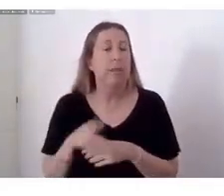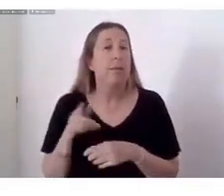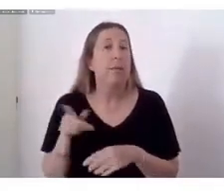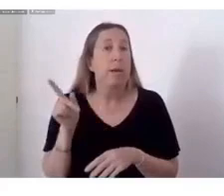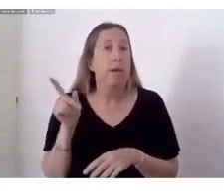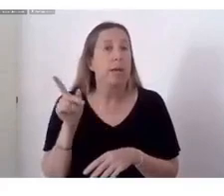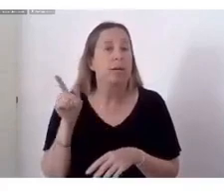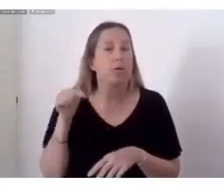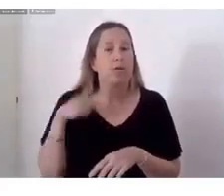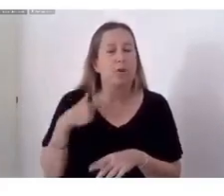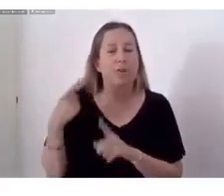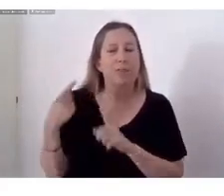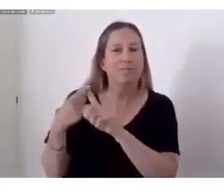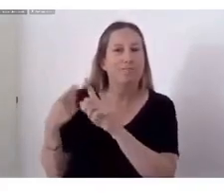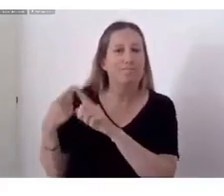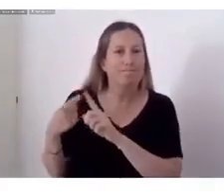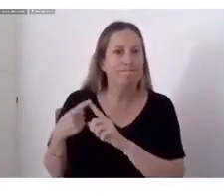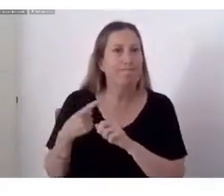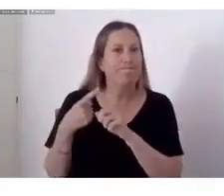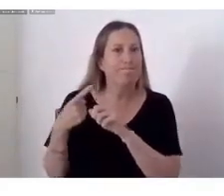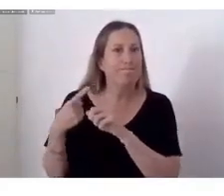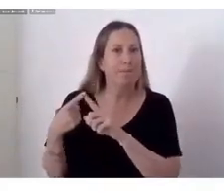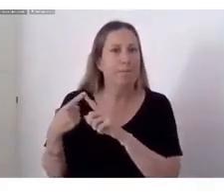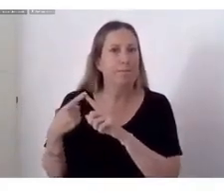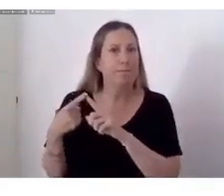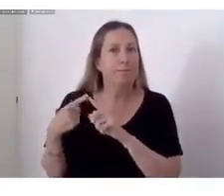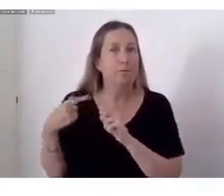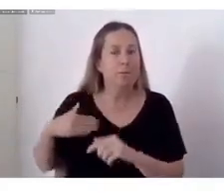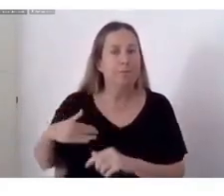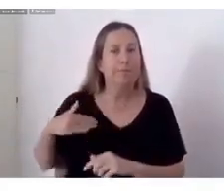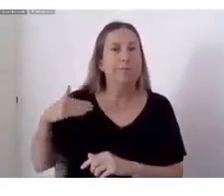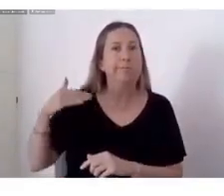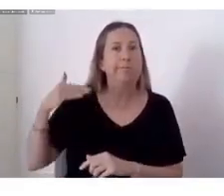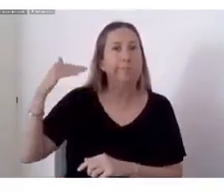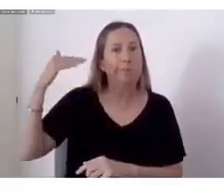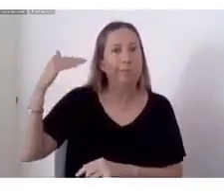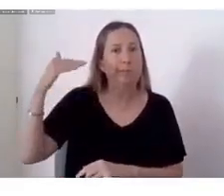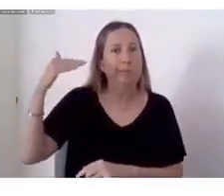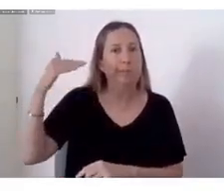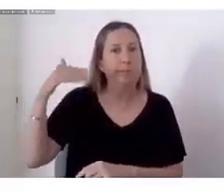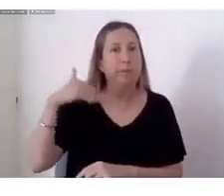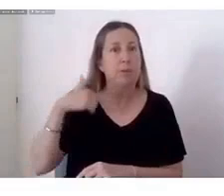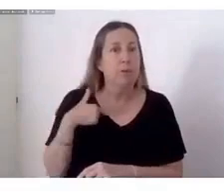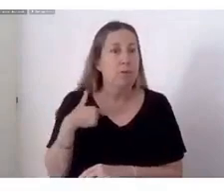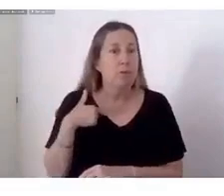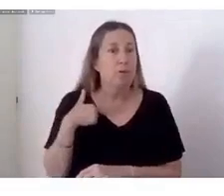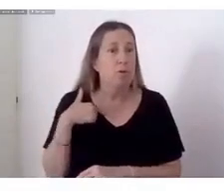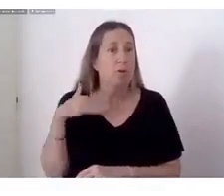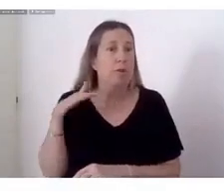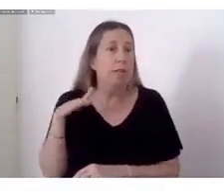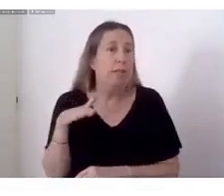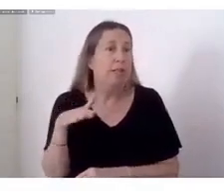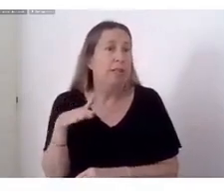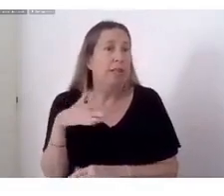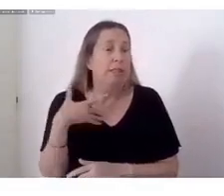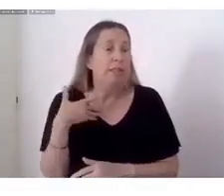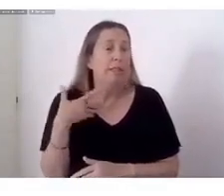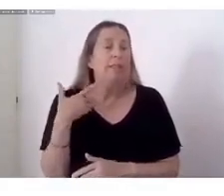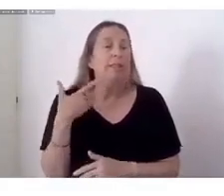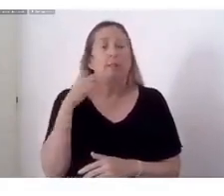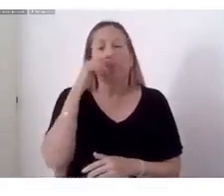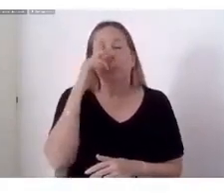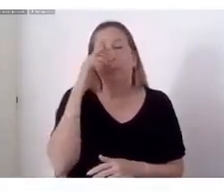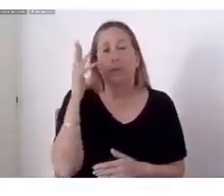trato abacanado Ser niña bien fue mi única ilusión